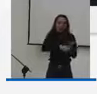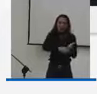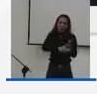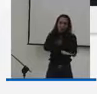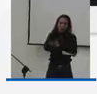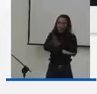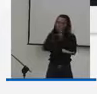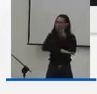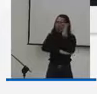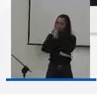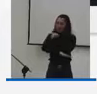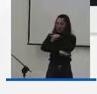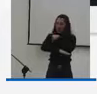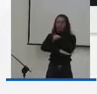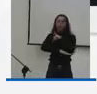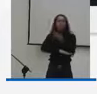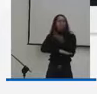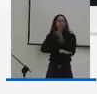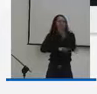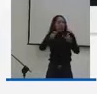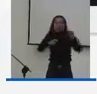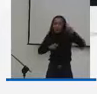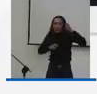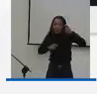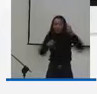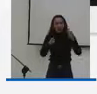lo han mencionado varios congresistas